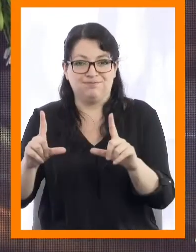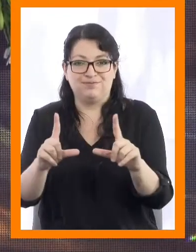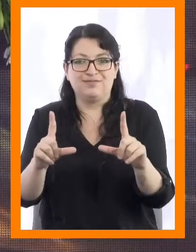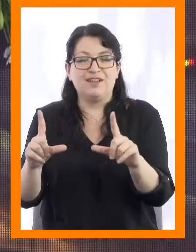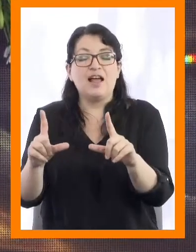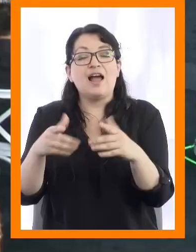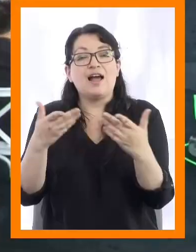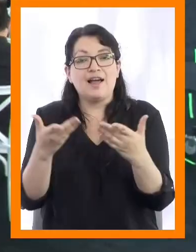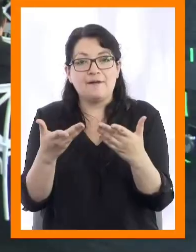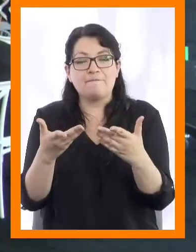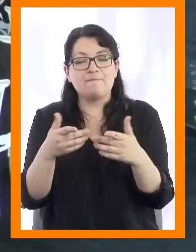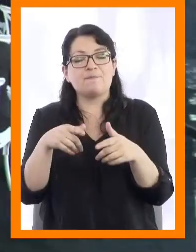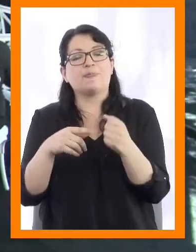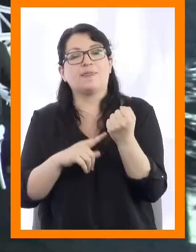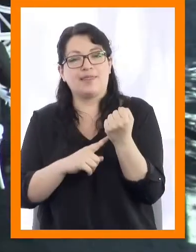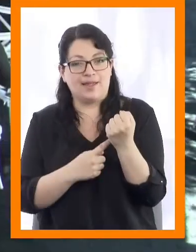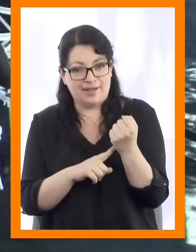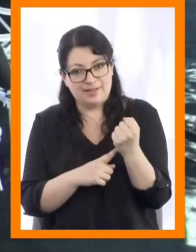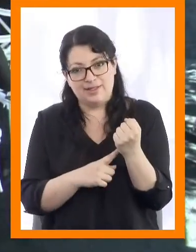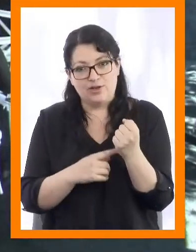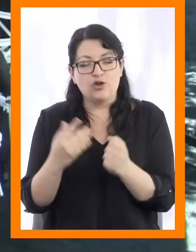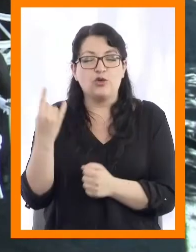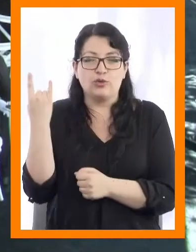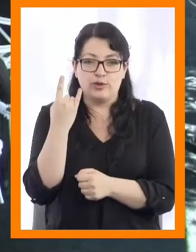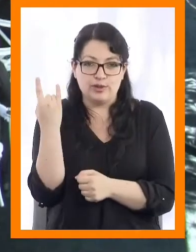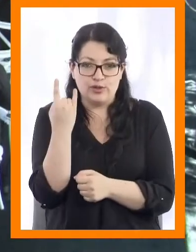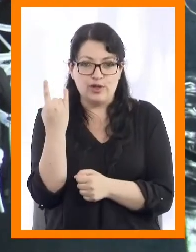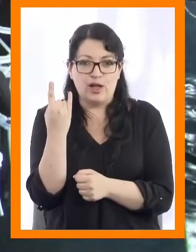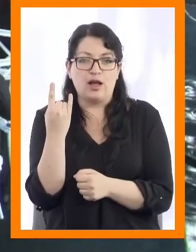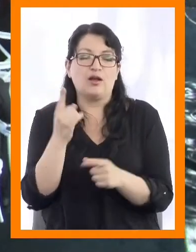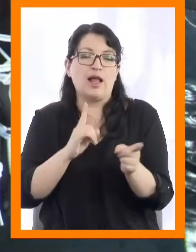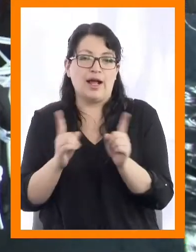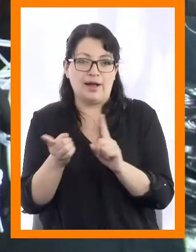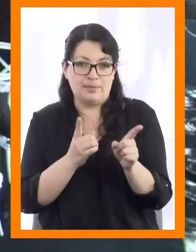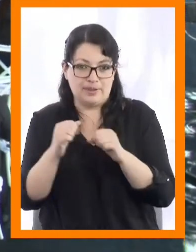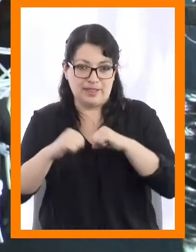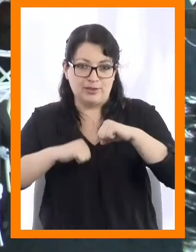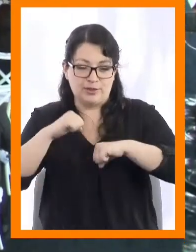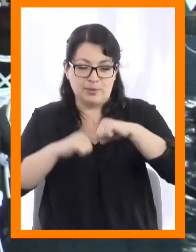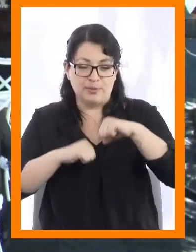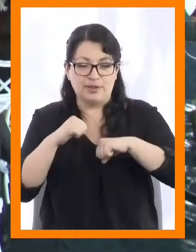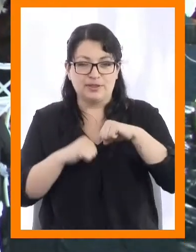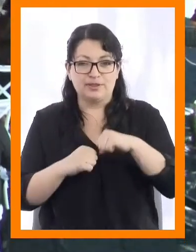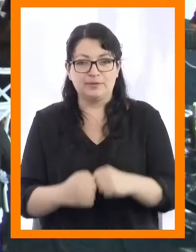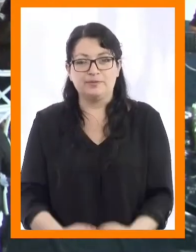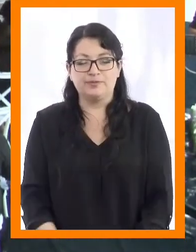de la carrera de Técnico de Nivel Superior en Administración de Empresas.